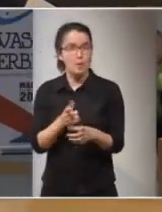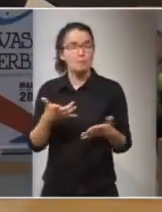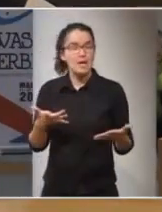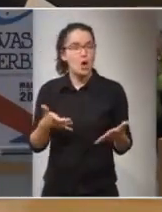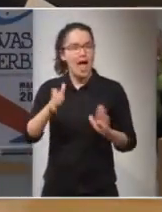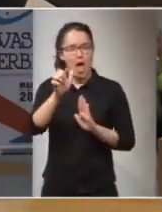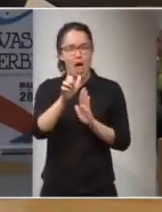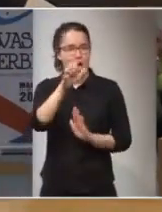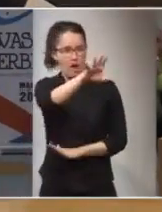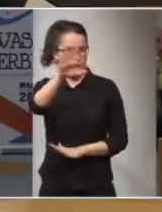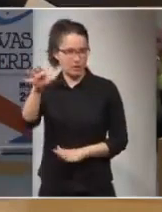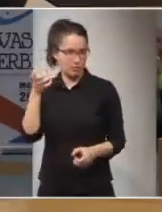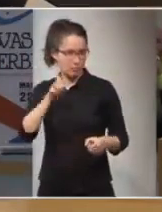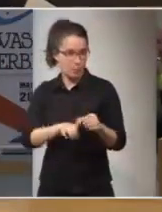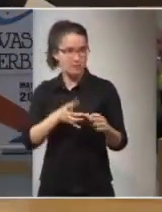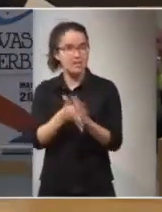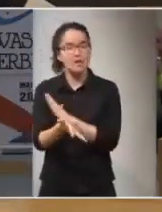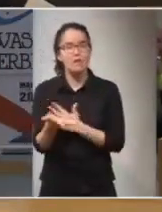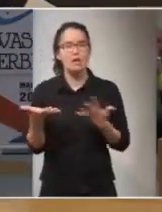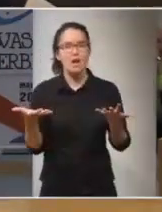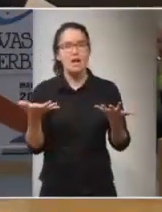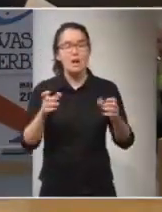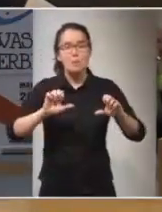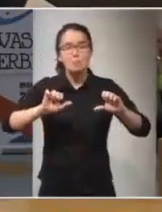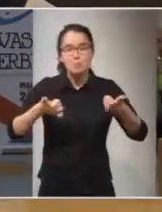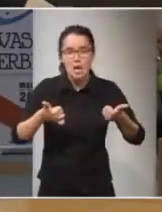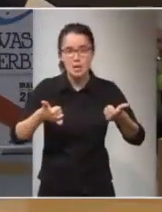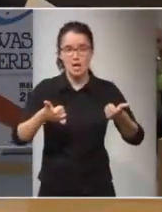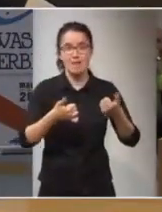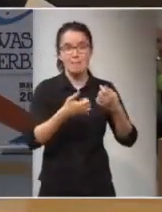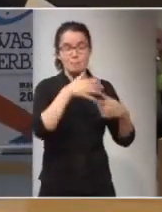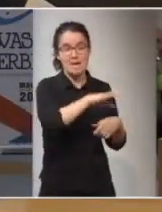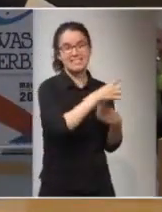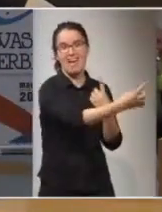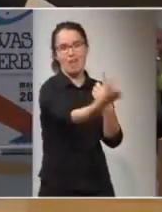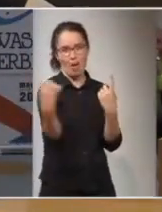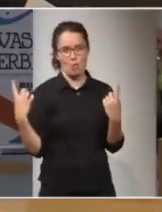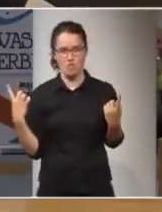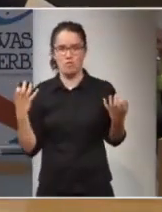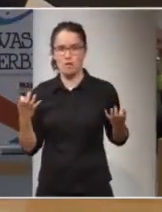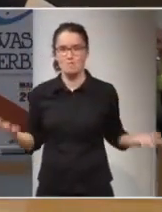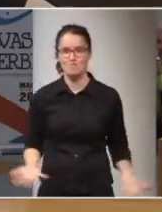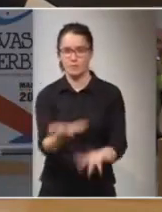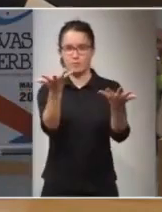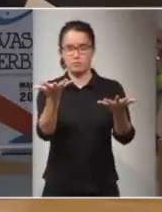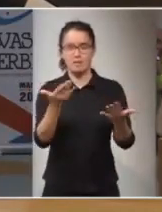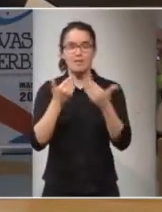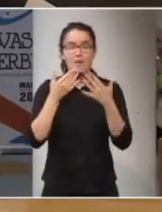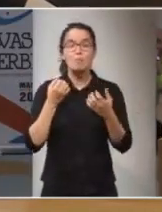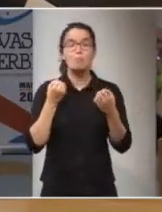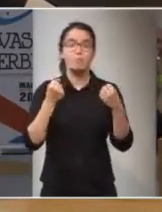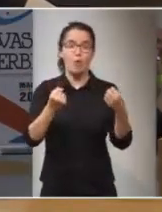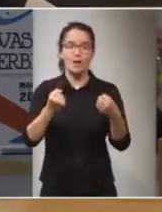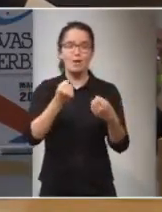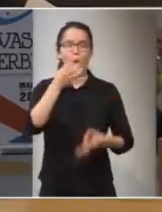estatal, es decir, se pone en movimiento desde cada uno de los estados por el poder judicial